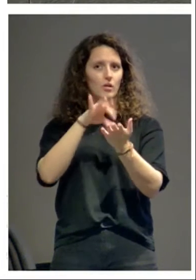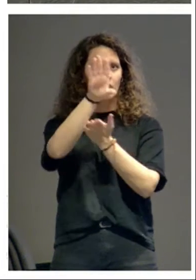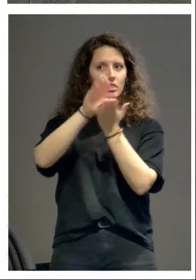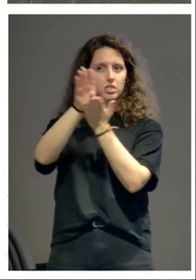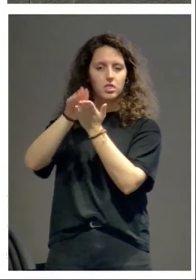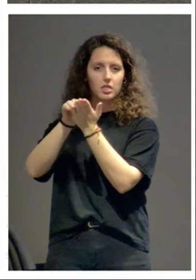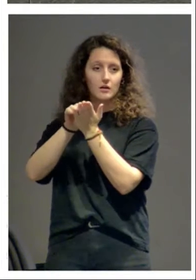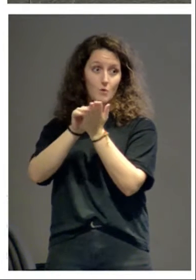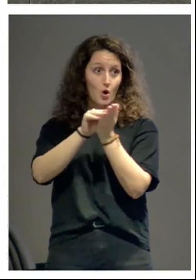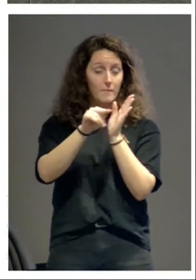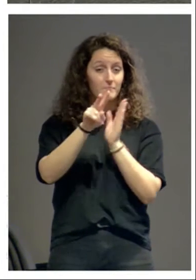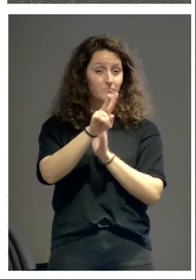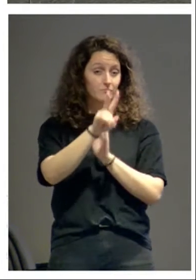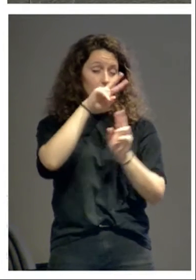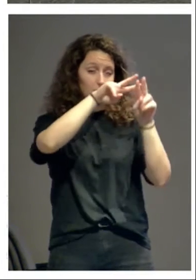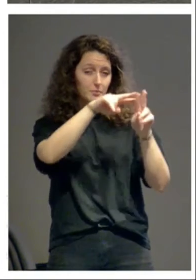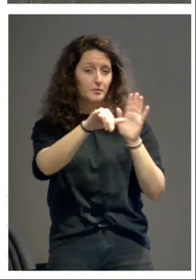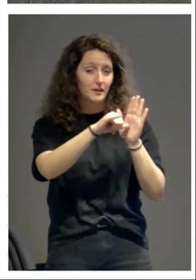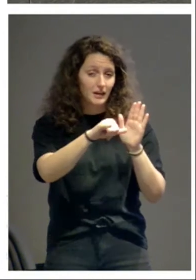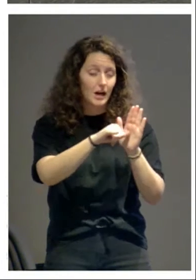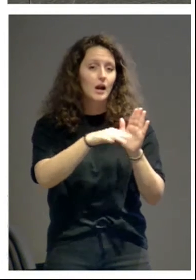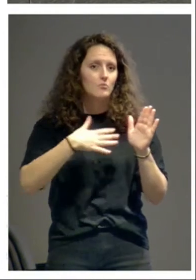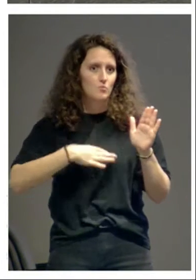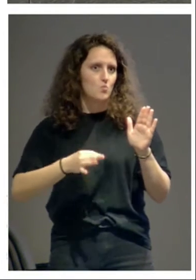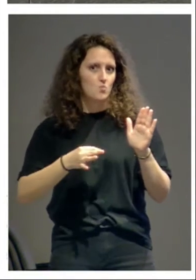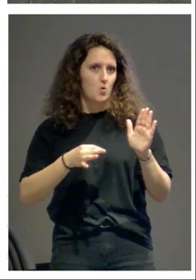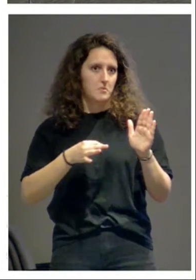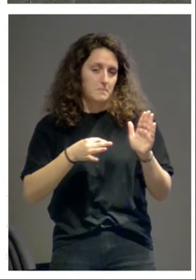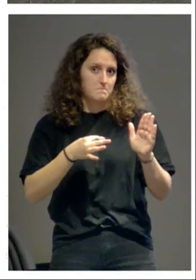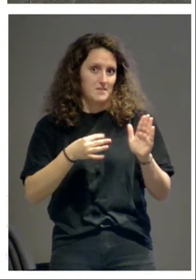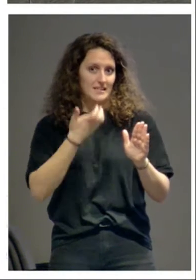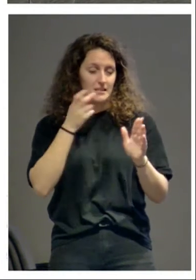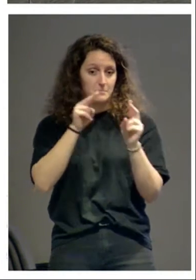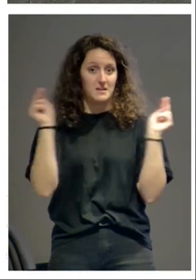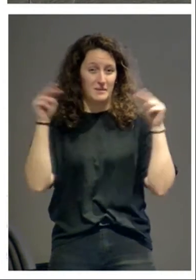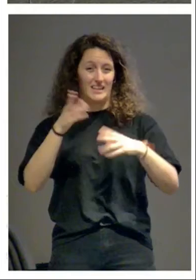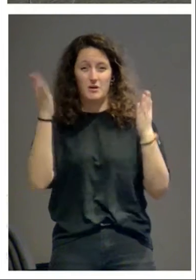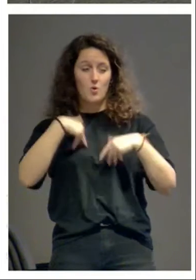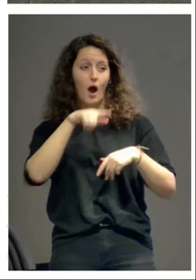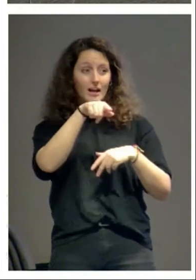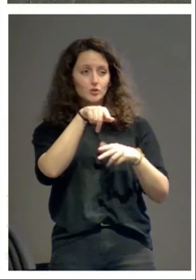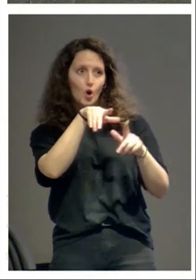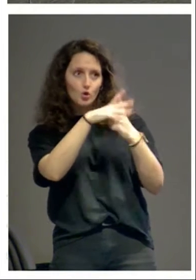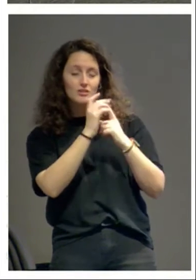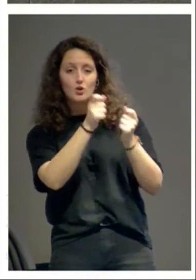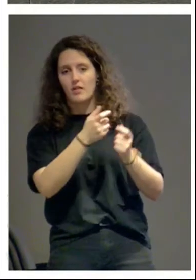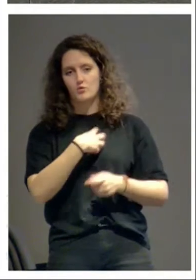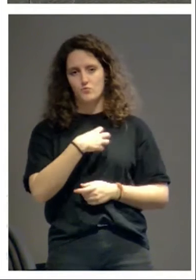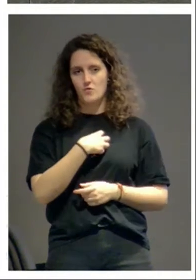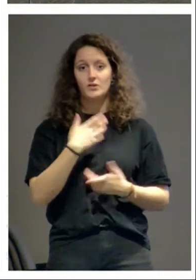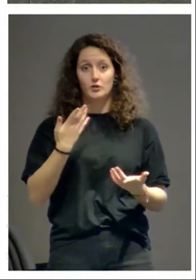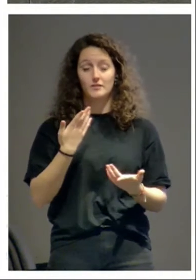con la mirada cercana. No los podremos poner en contexto. Así que, cogiendo perspectiva,